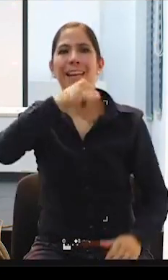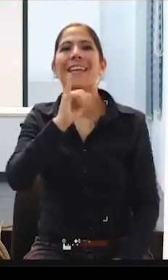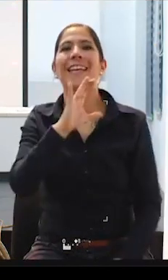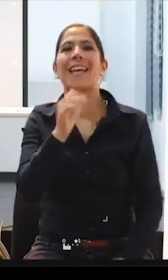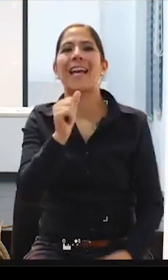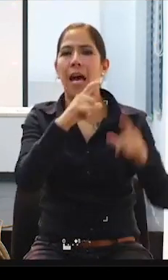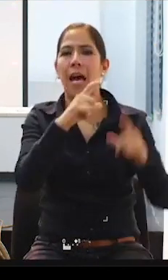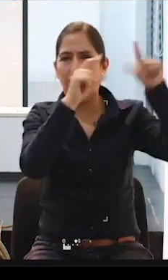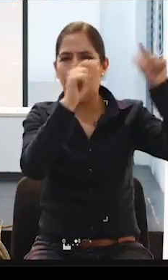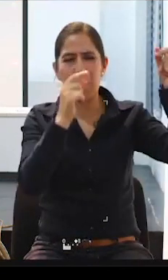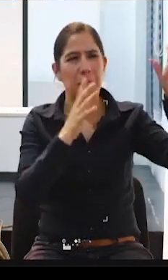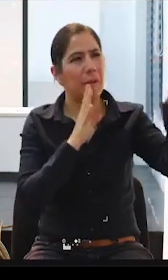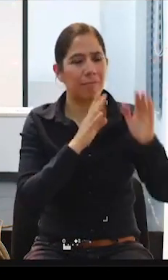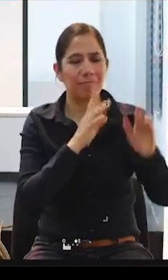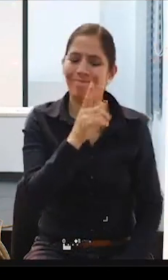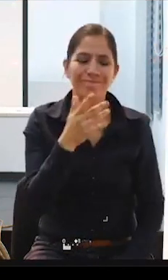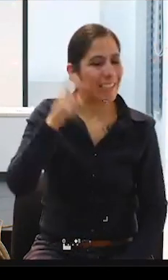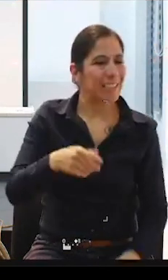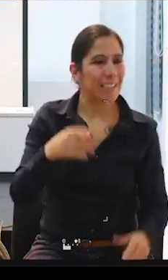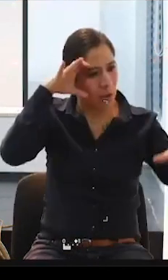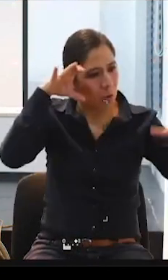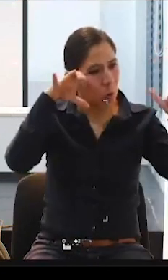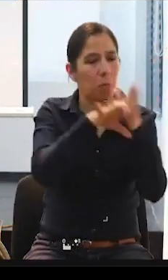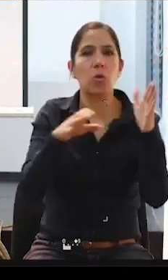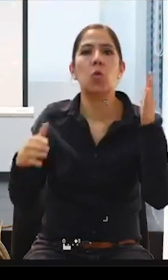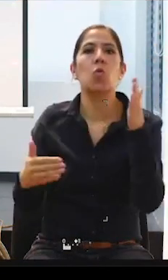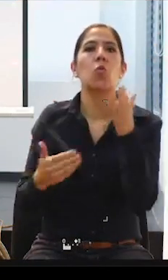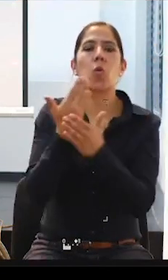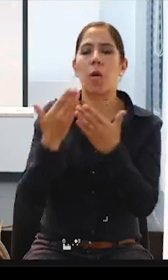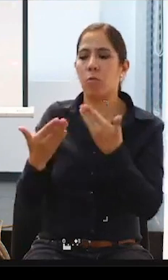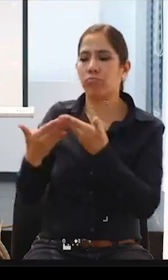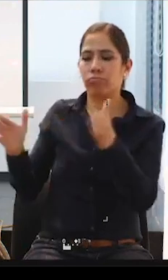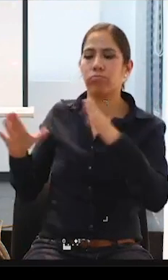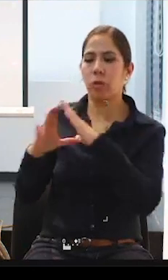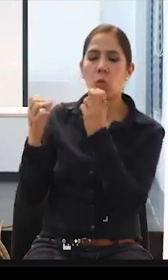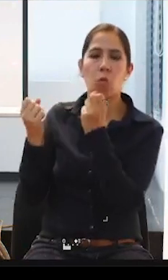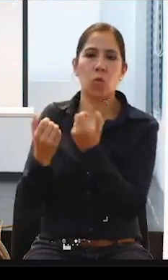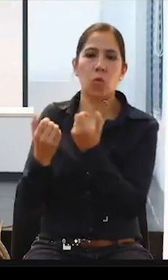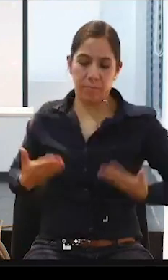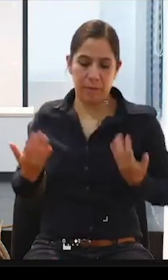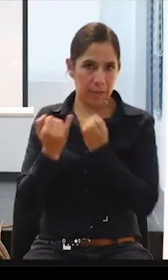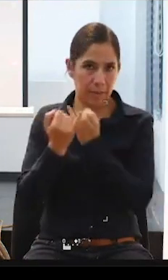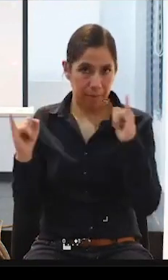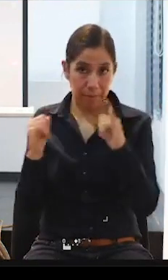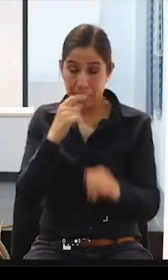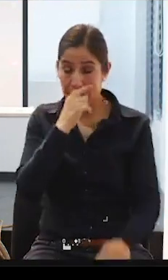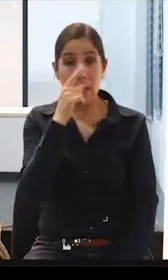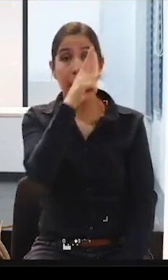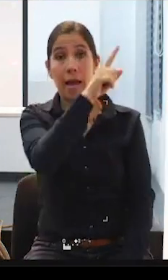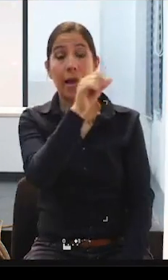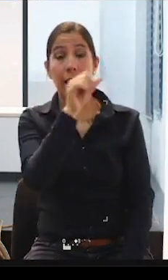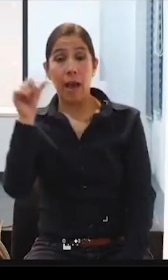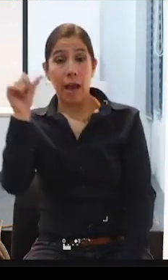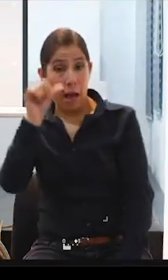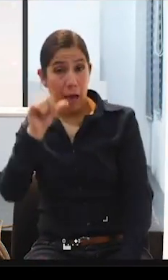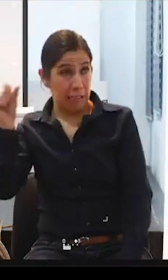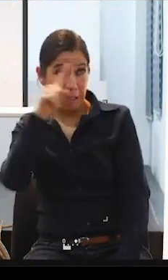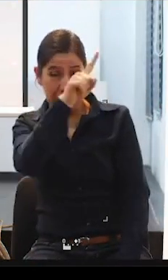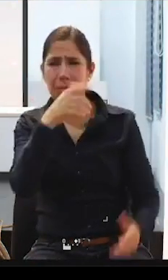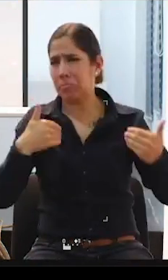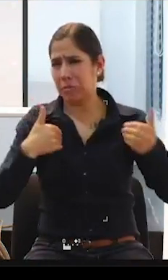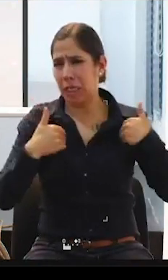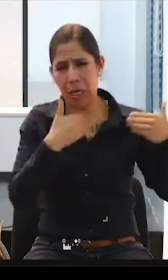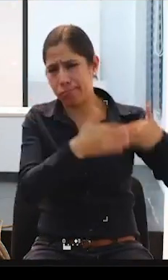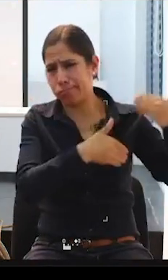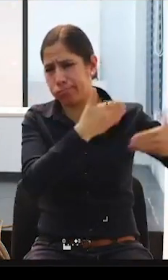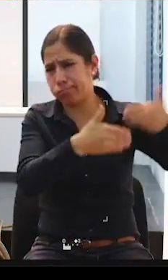como surgen los cursos de vida independiente, ¿verdad? Ellos estaban por muchos años dando ese curso en Asia, en todo Asia. Sin